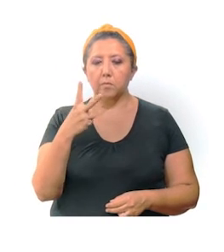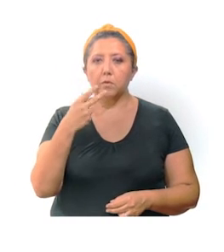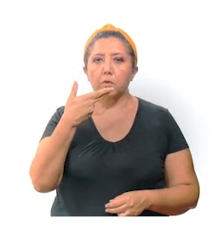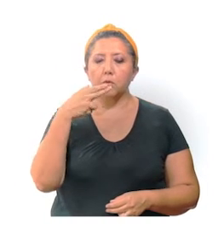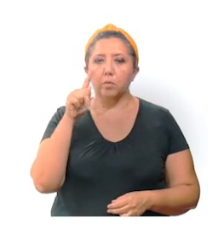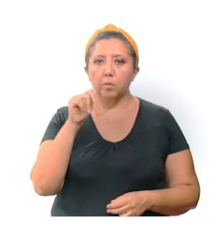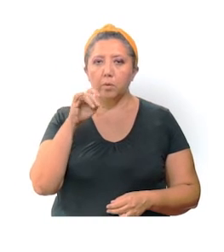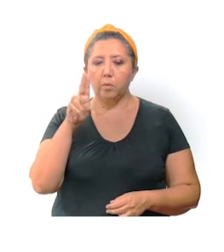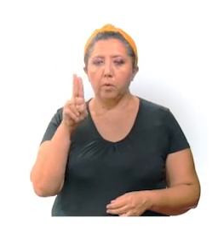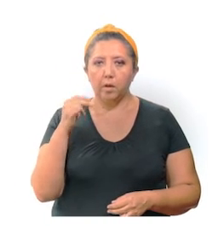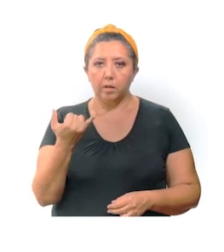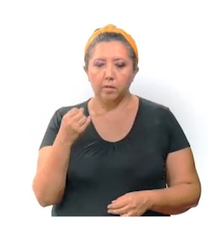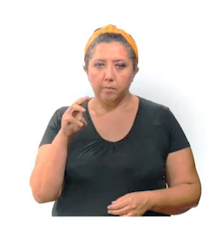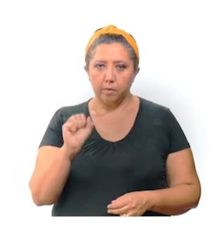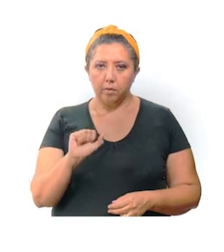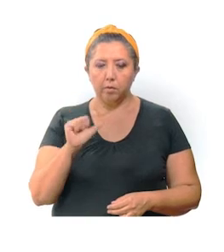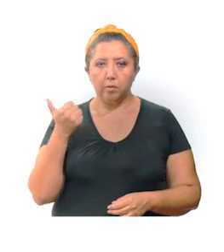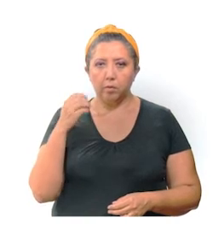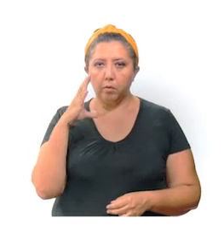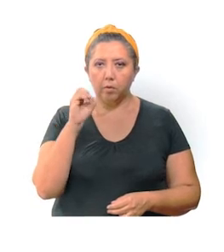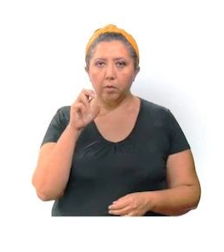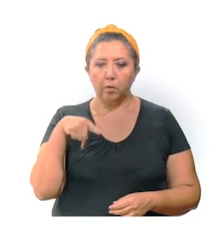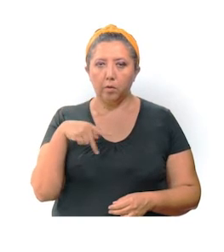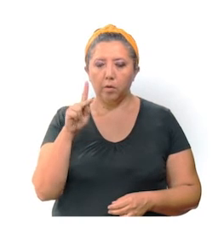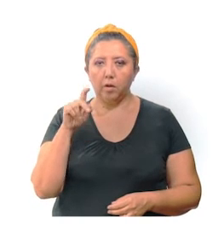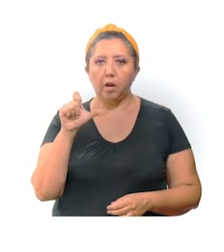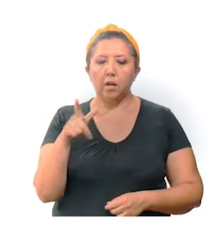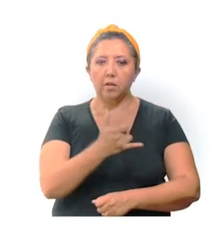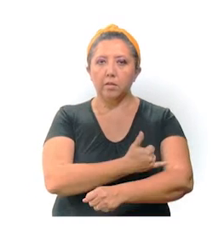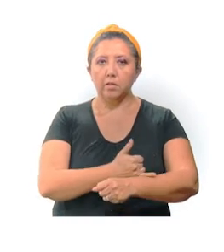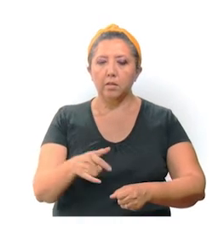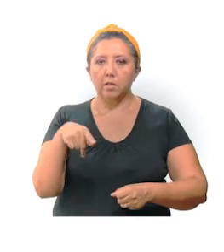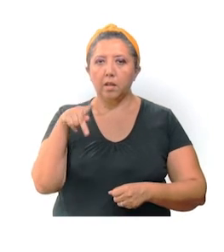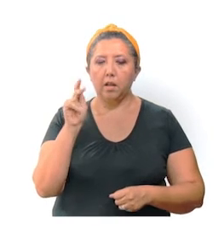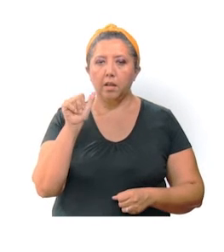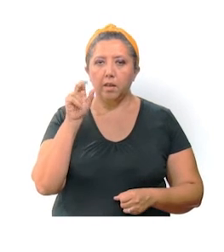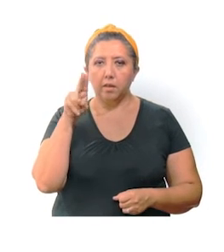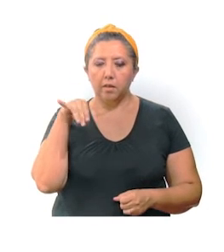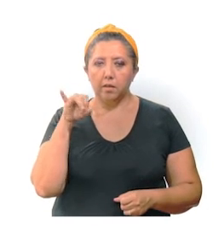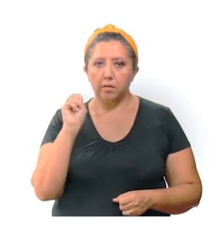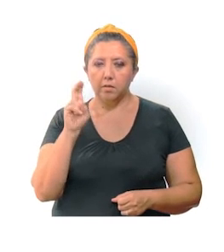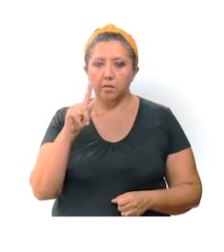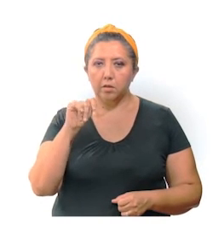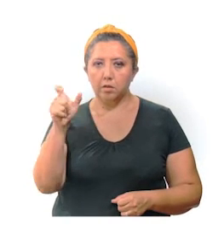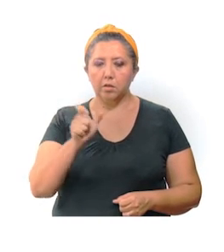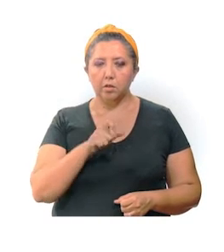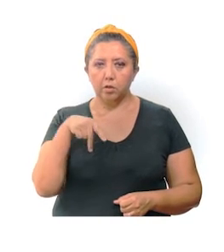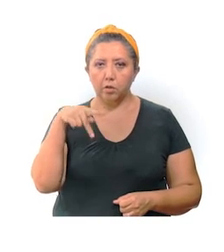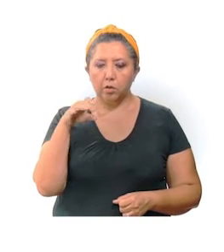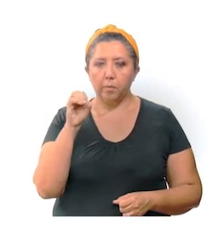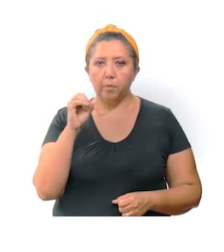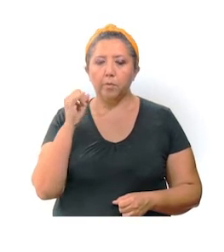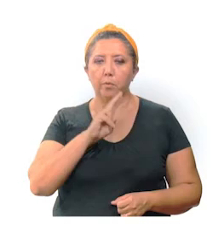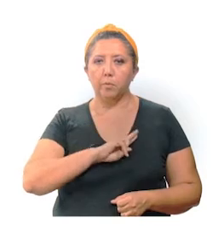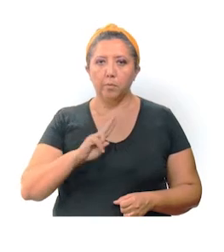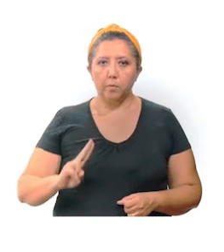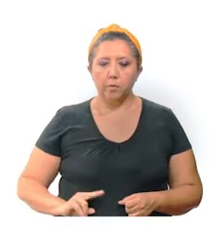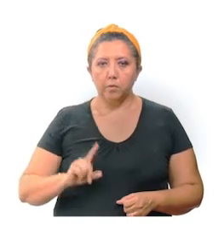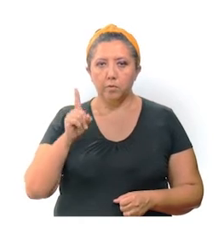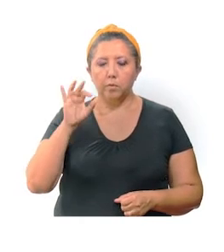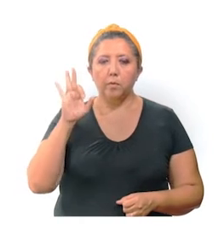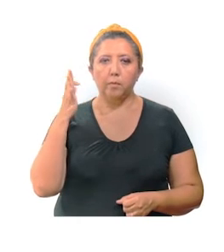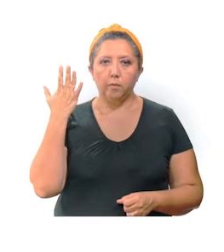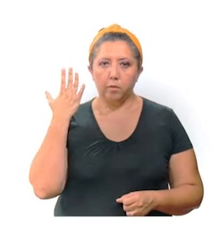2 en Junumá y en Guayma, 1 en Concal, Joctún, Isamal, Canacín, Ticul, Tishcocop, Sukacap y Umam, y uno